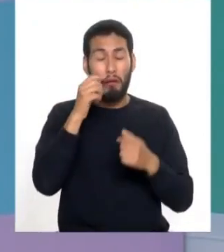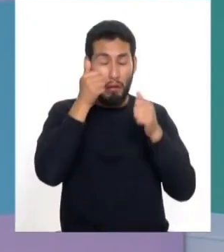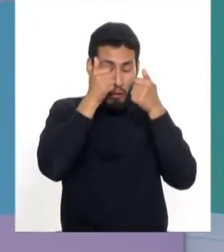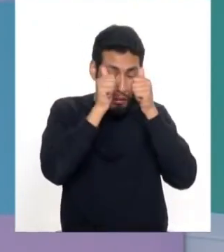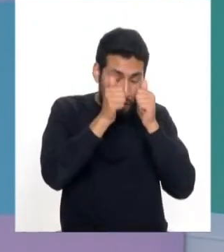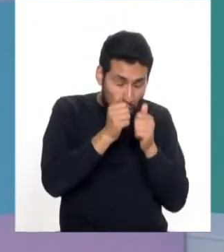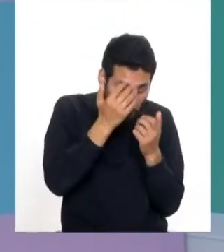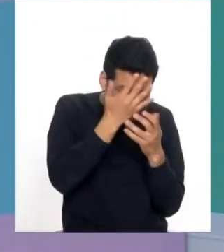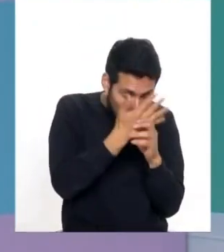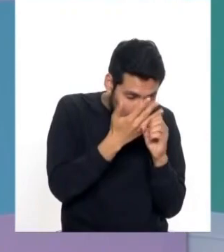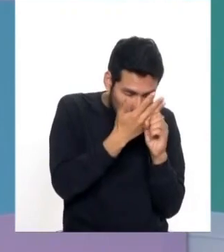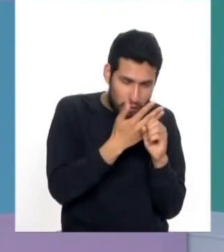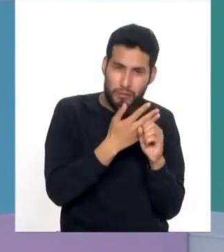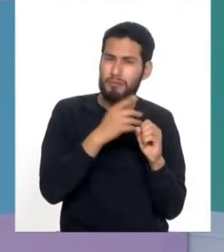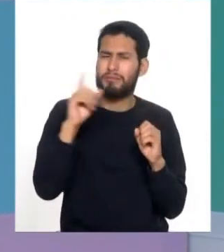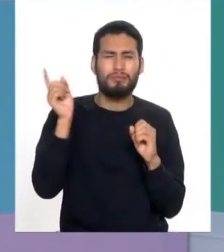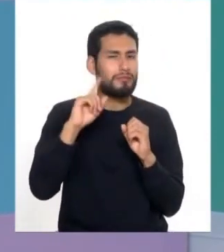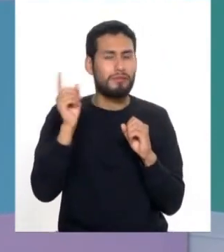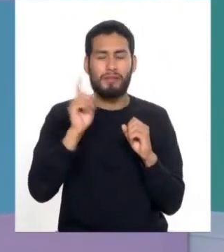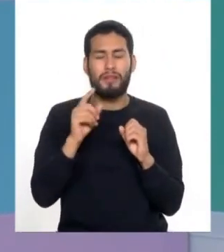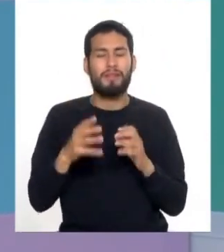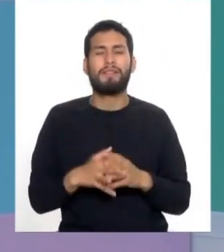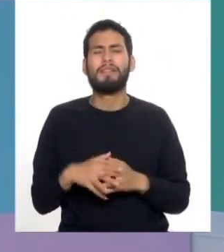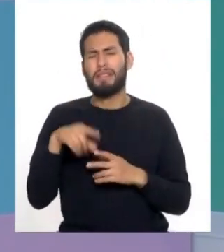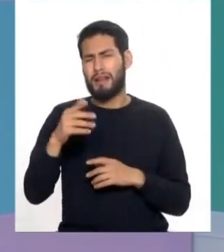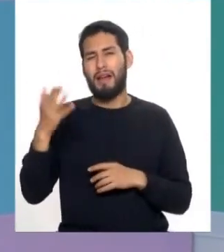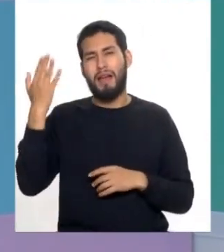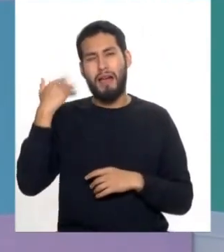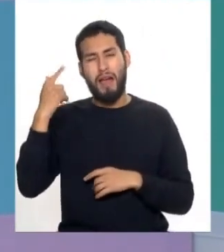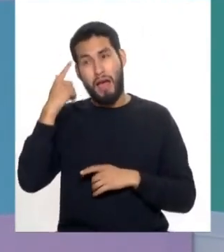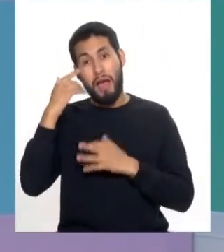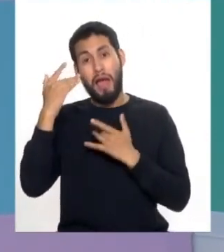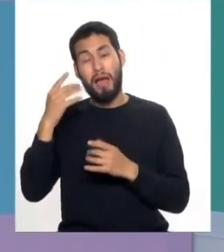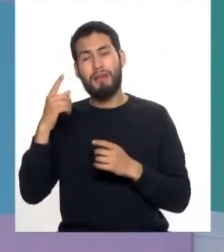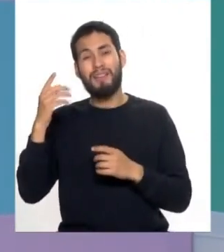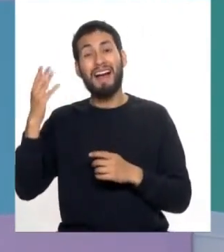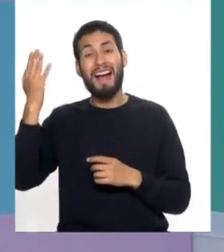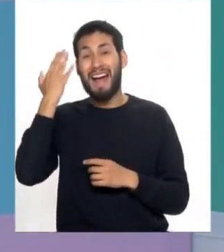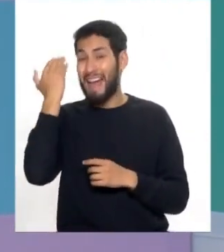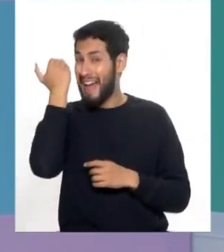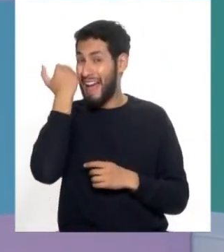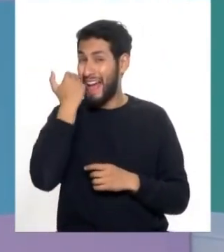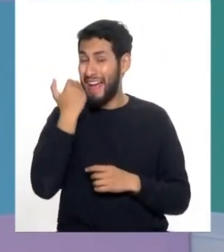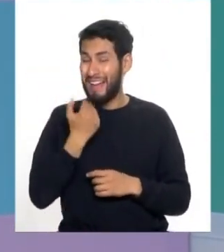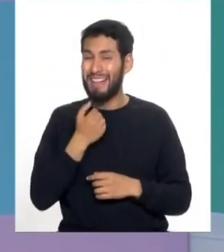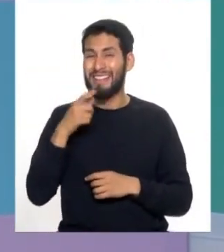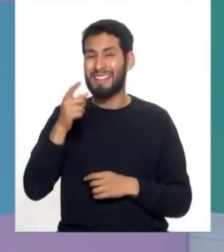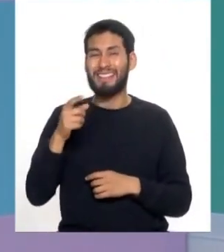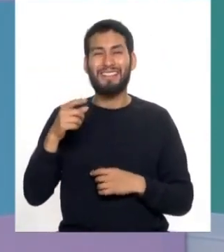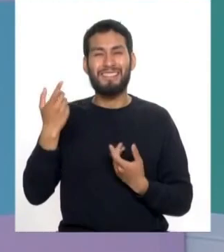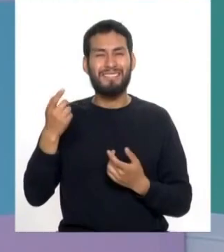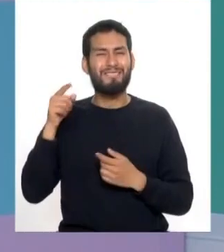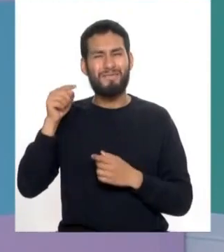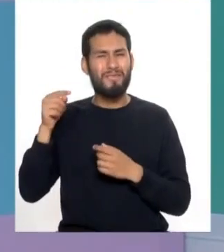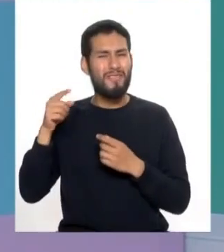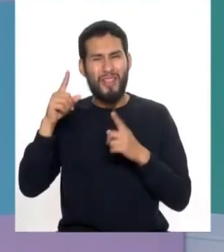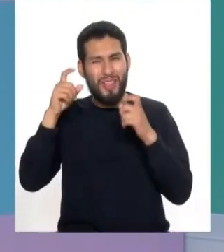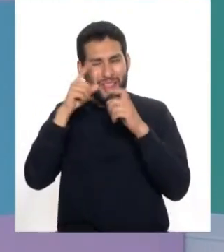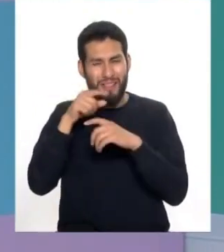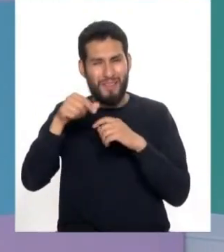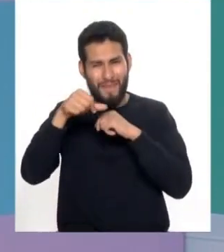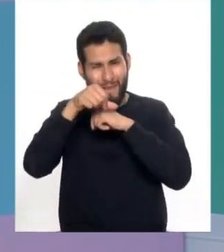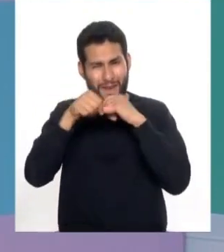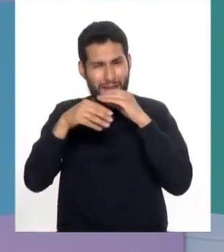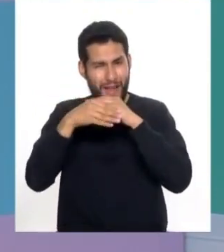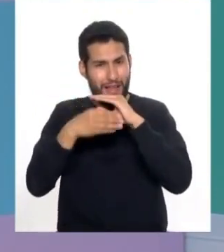catarata eso es algo que ya quedó en el pasado antiguamente como la cirugía era muy cruenta era con un corte muy